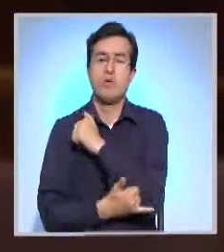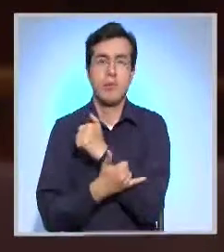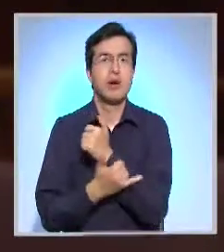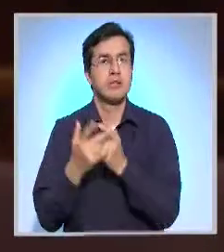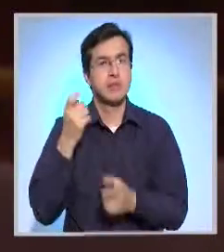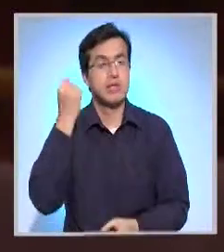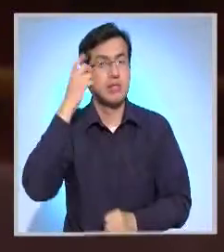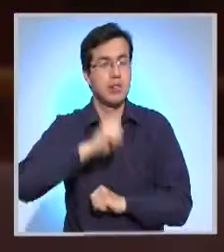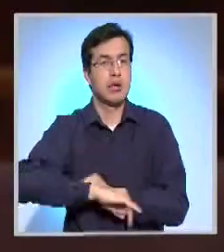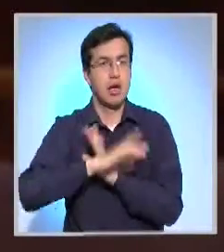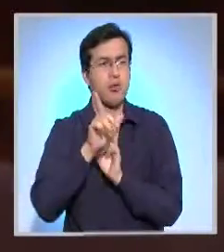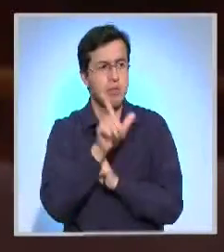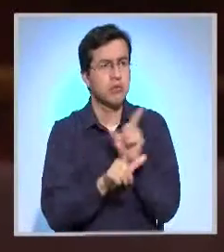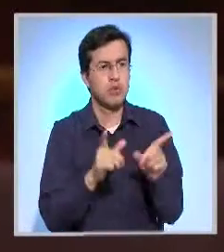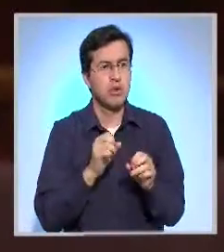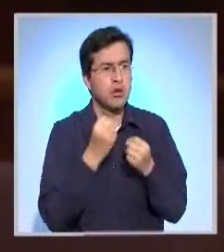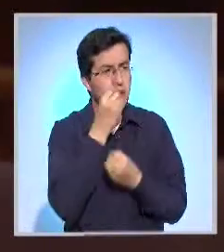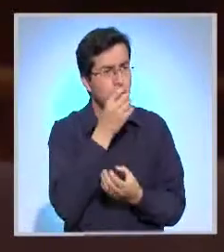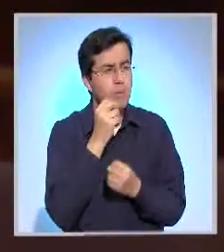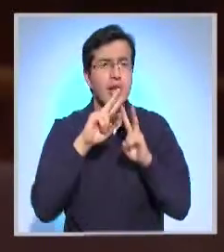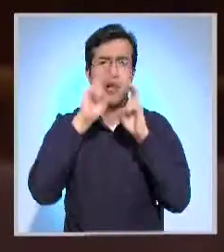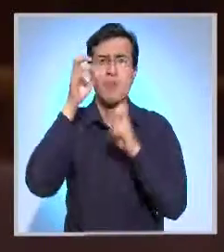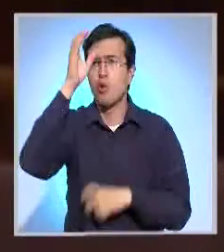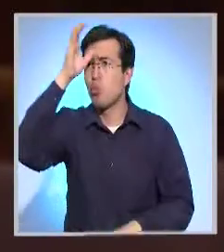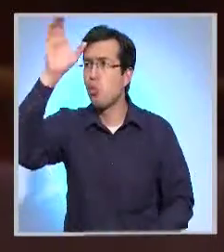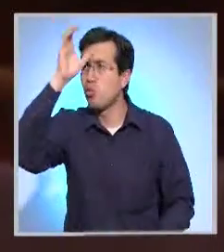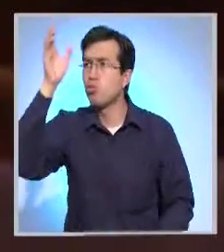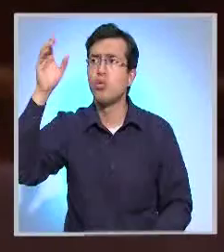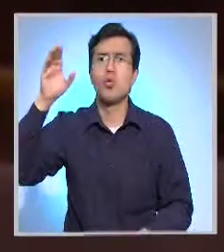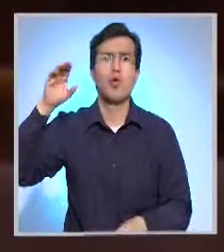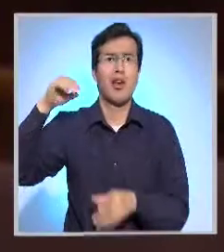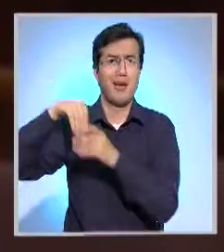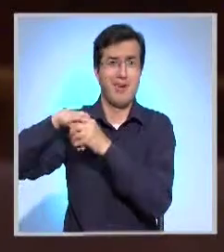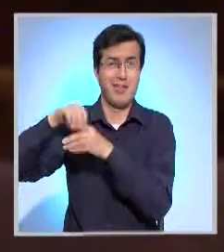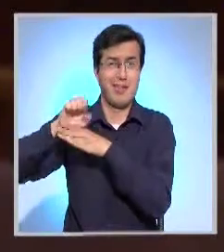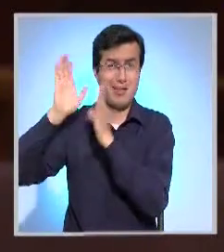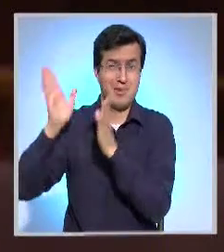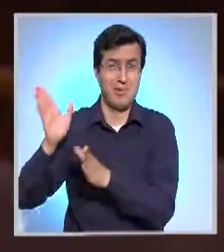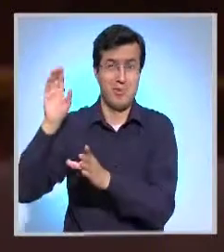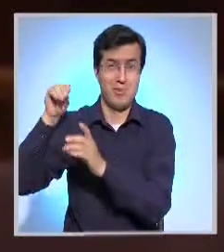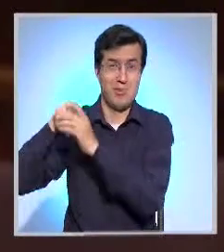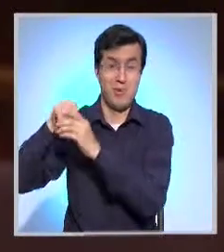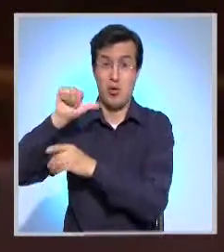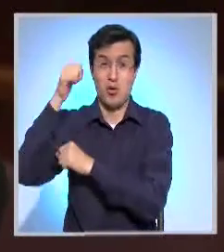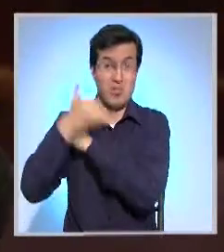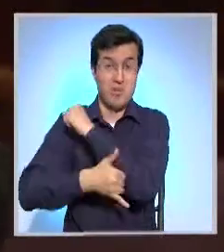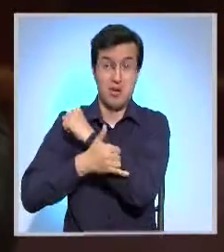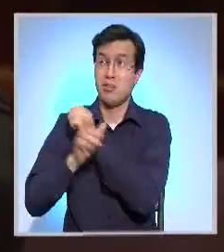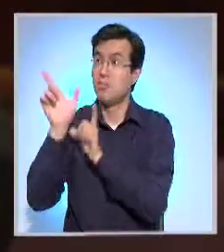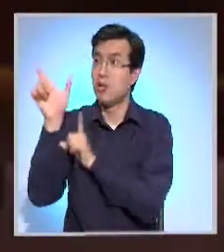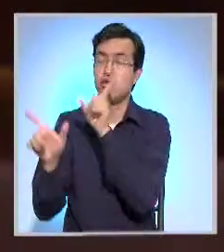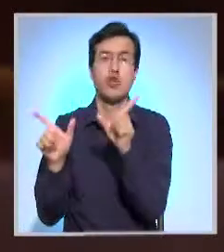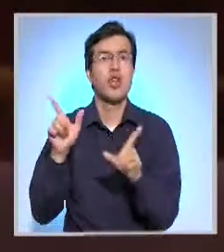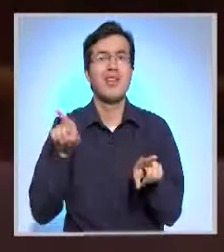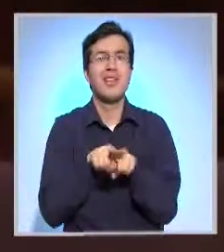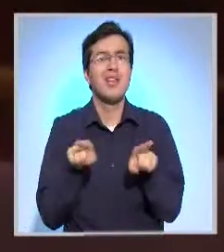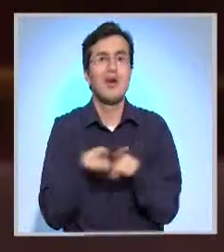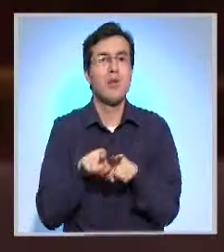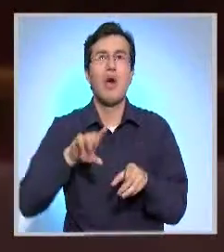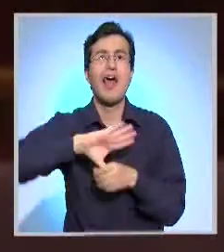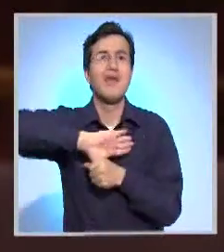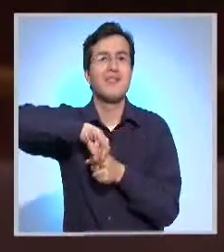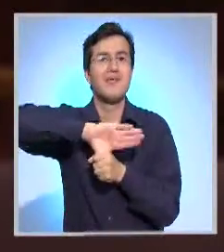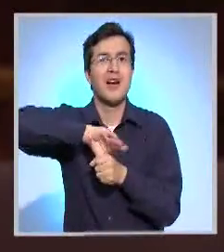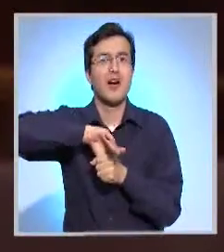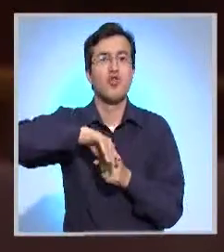exterior se vive muchísimo el tema cultural dentro de los ecuatorianos. Realmente somos los migrantes embajadores culturales